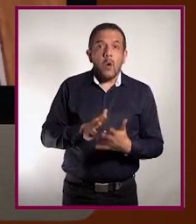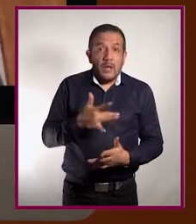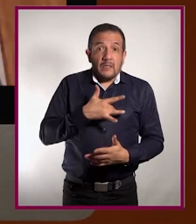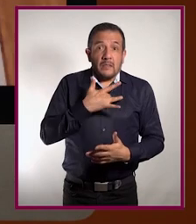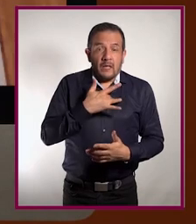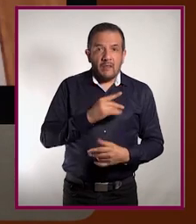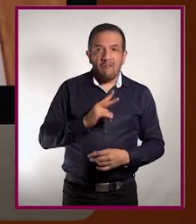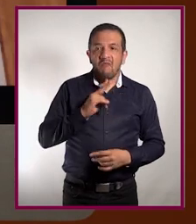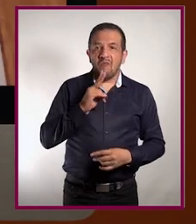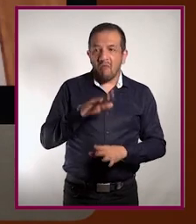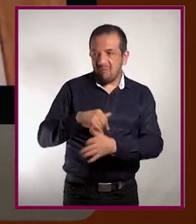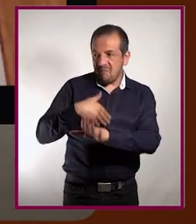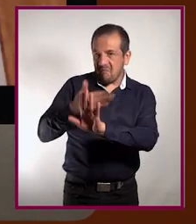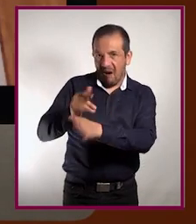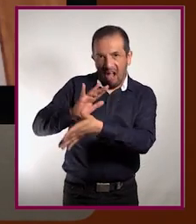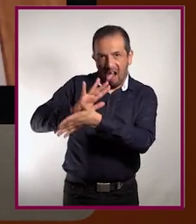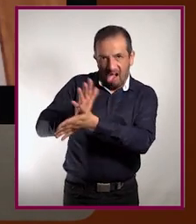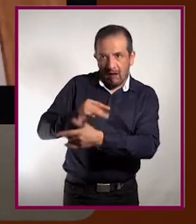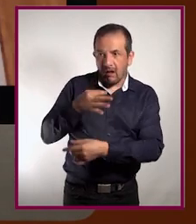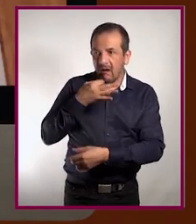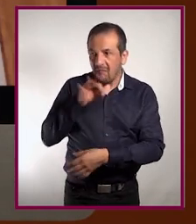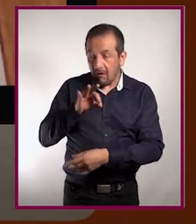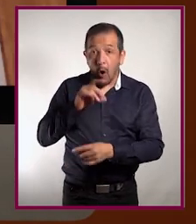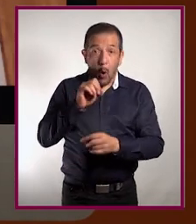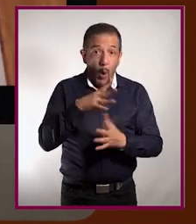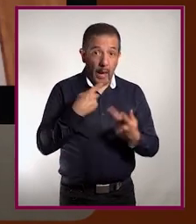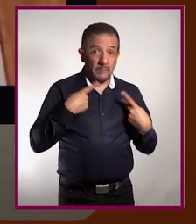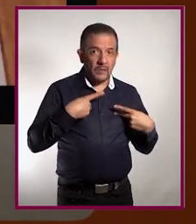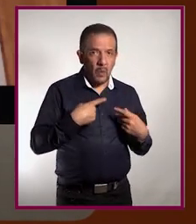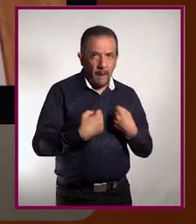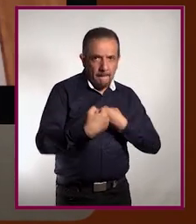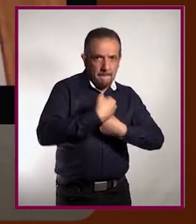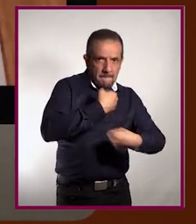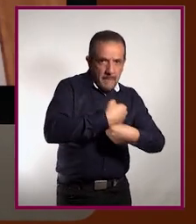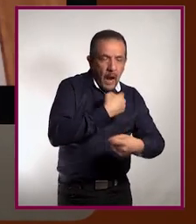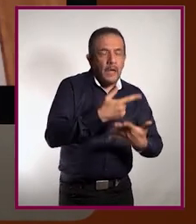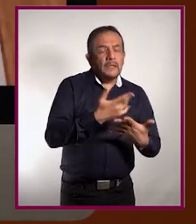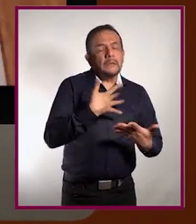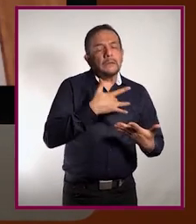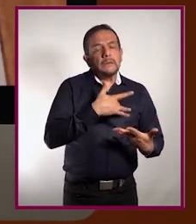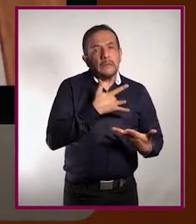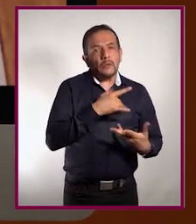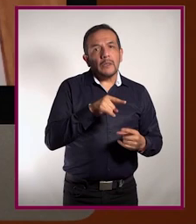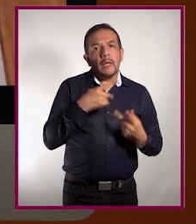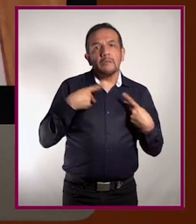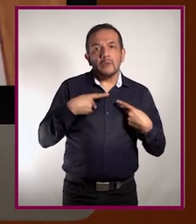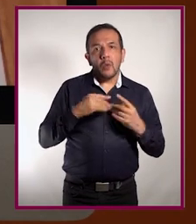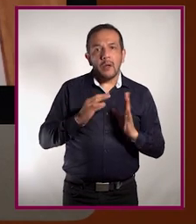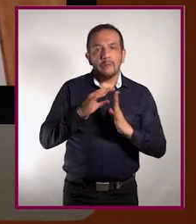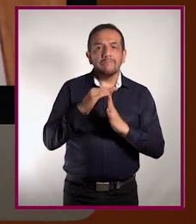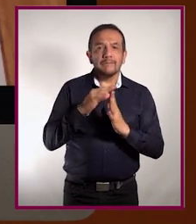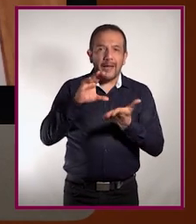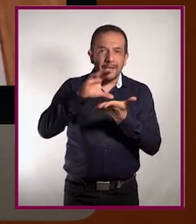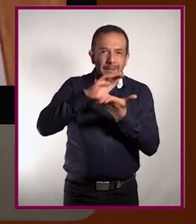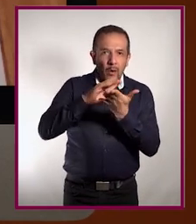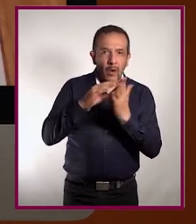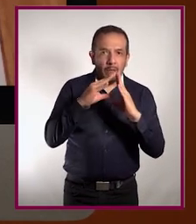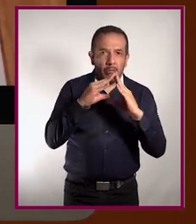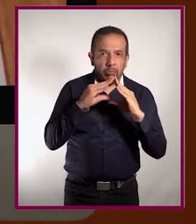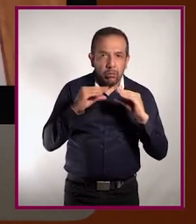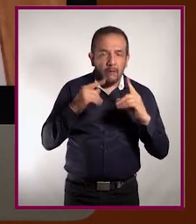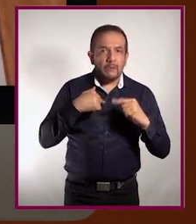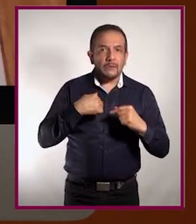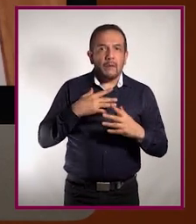física como verbal, pueden afectar la respuesta inmune de las personas a diferentes infecciones. Y un ejemplo bastante